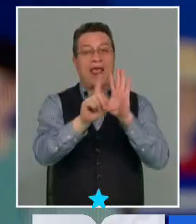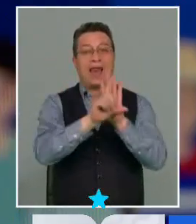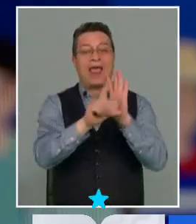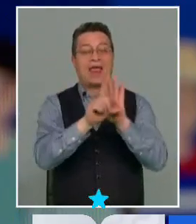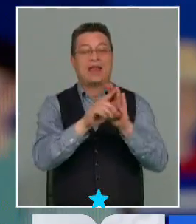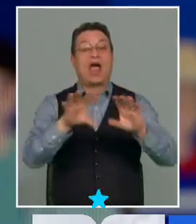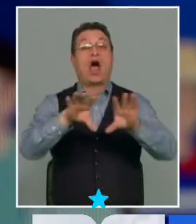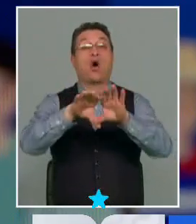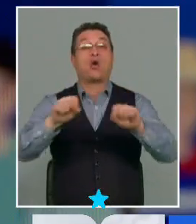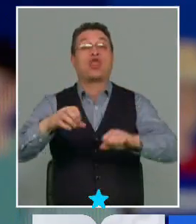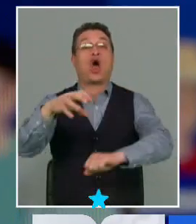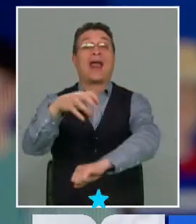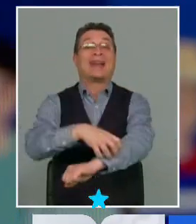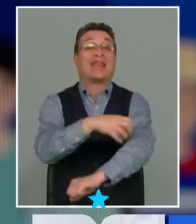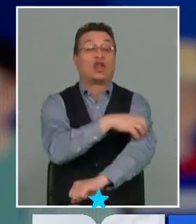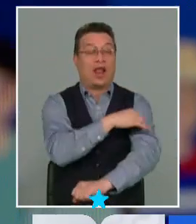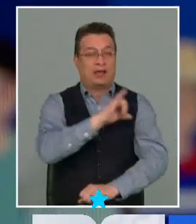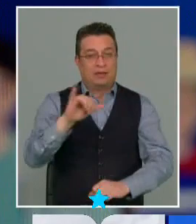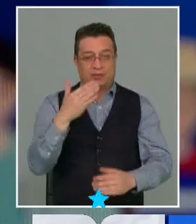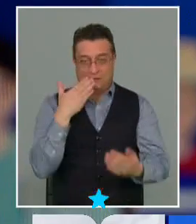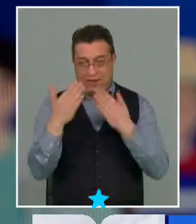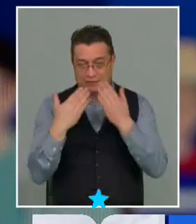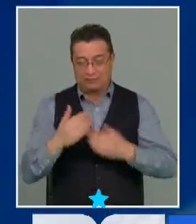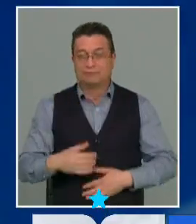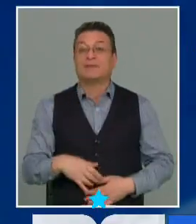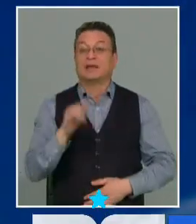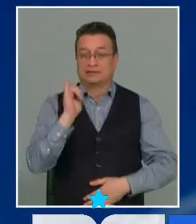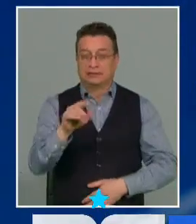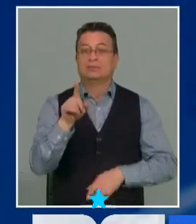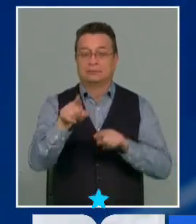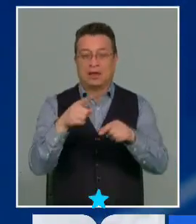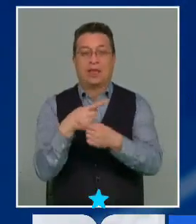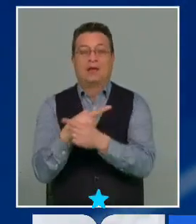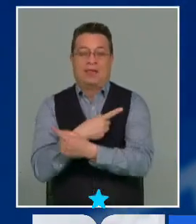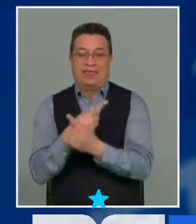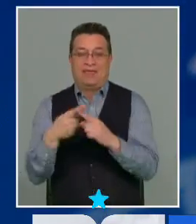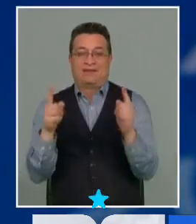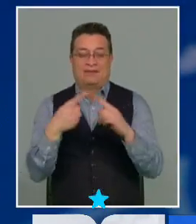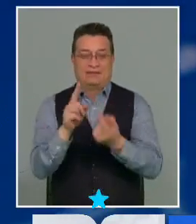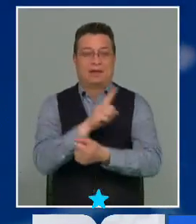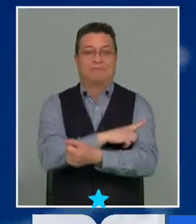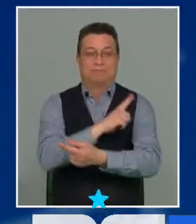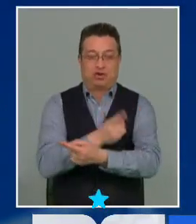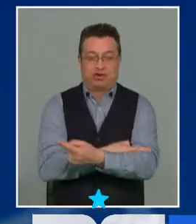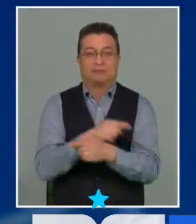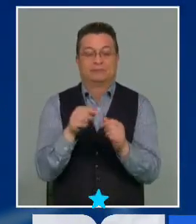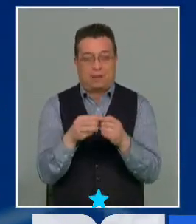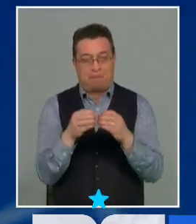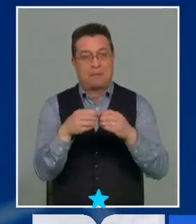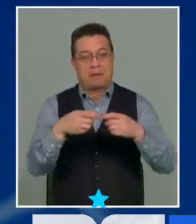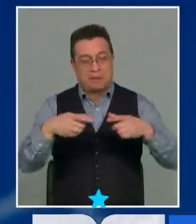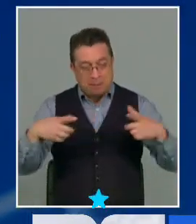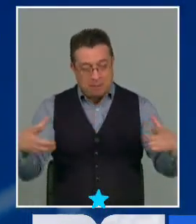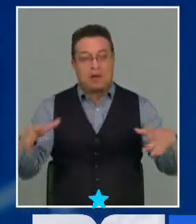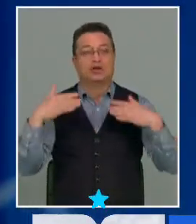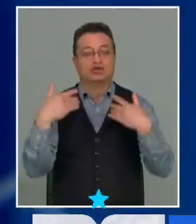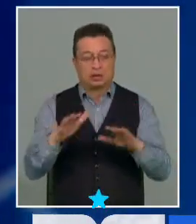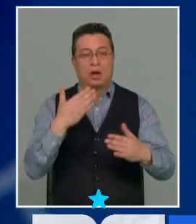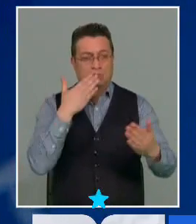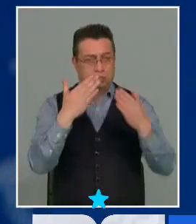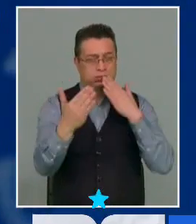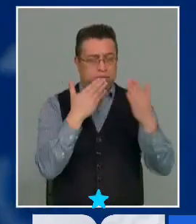regional de las cuales vamos a hablar. Vamos a estar hablando de eso porque son facultades, Tomás, que fueron ampliándose, fue parte de la discusión también